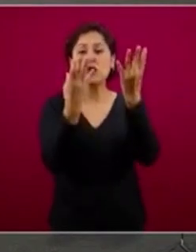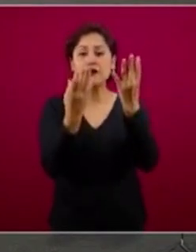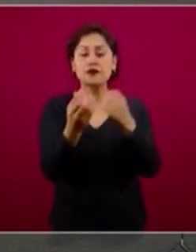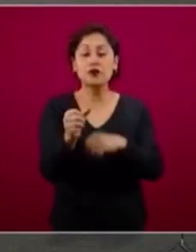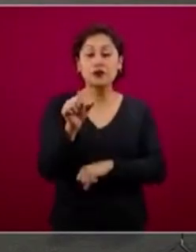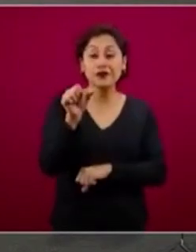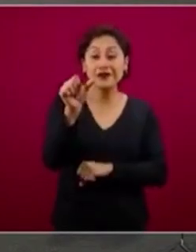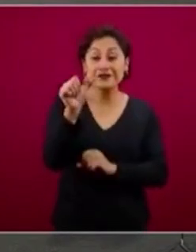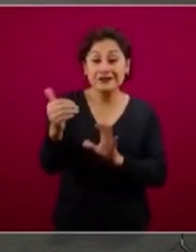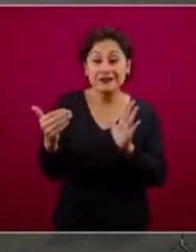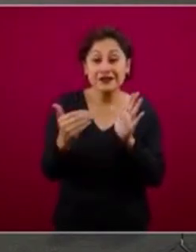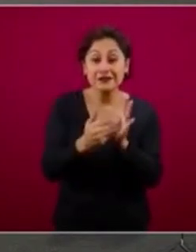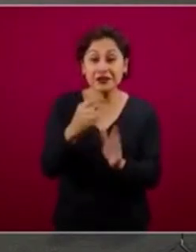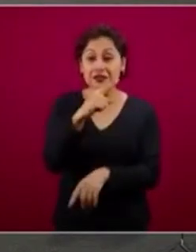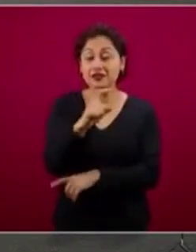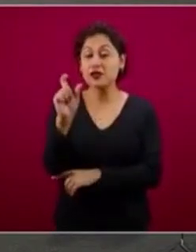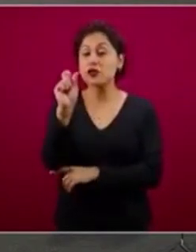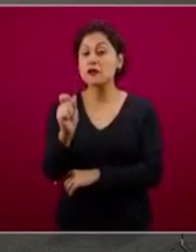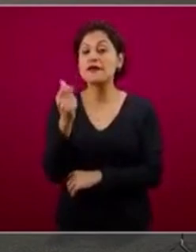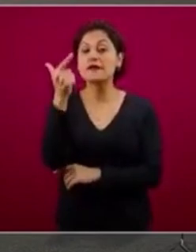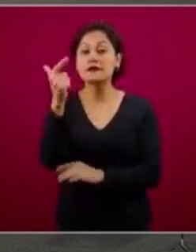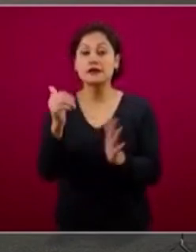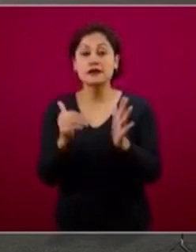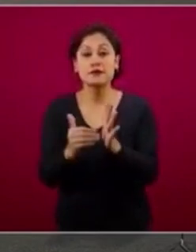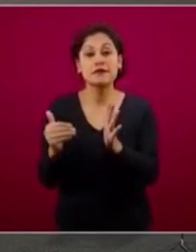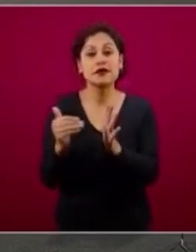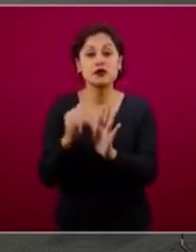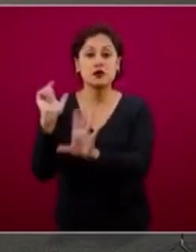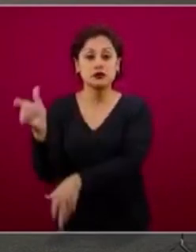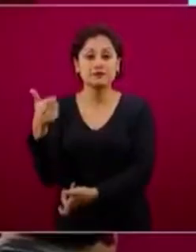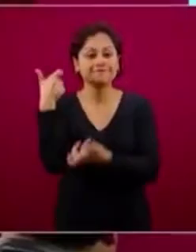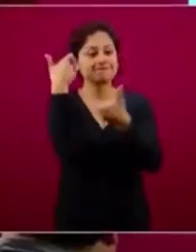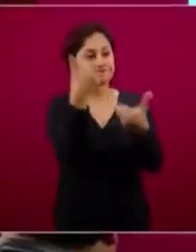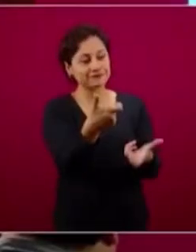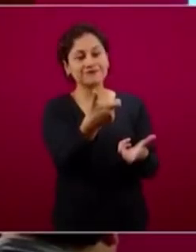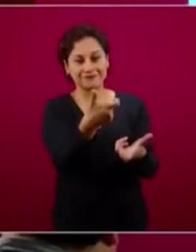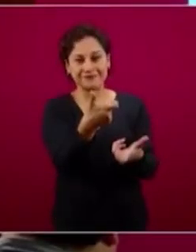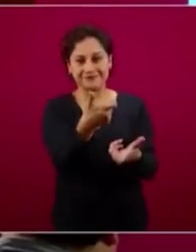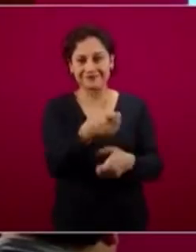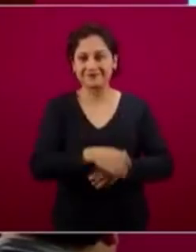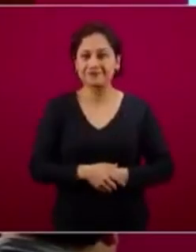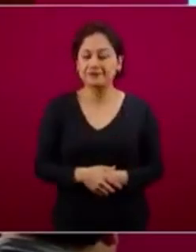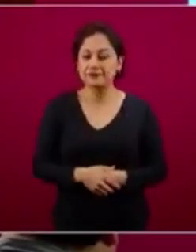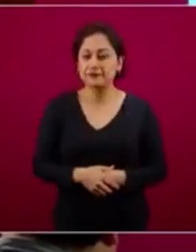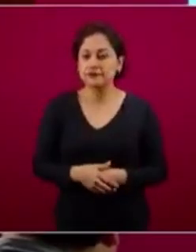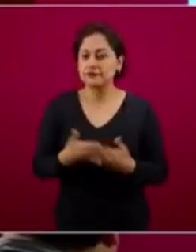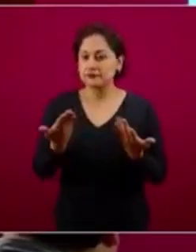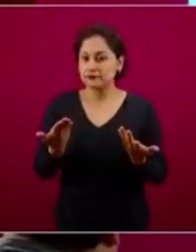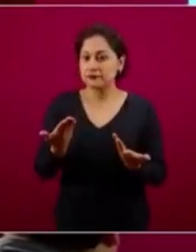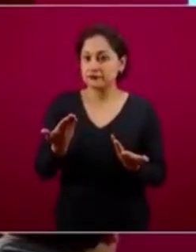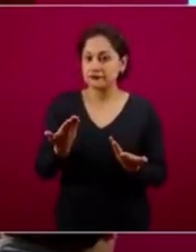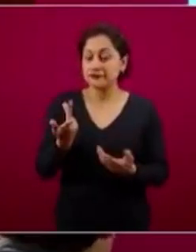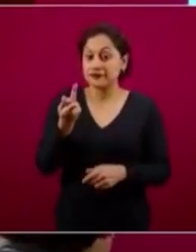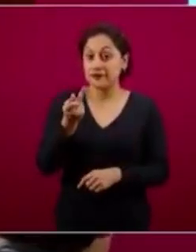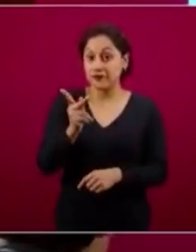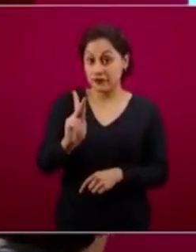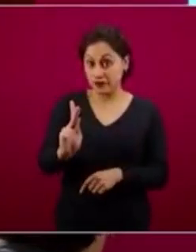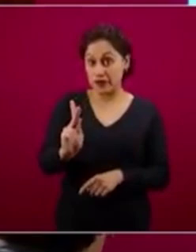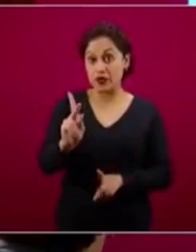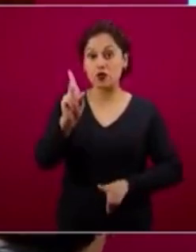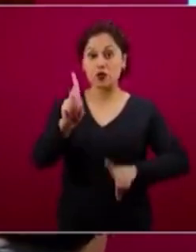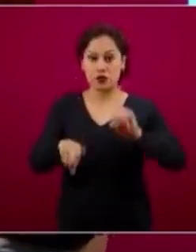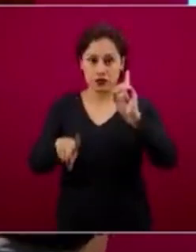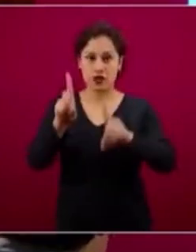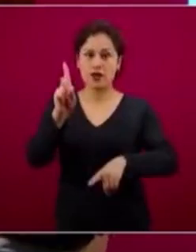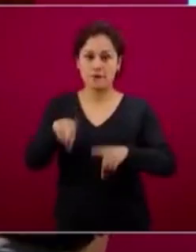millones de pesos, de eso se trata, ese es el potencial. Claro que esto depende de que la gente, de que los empresarios